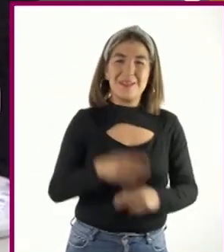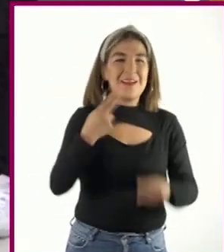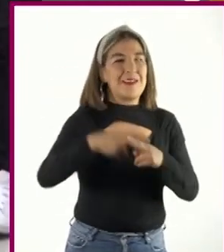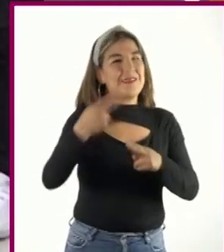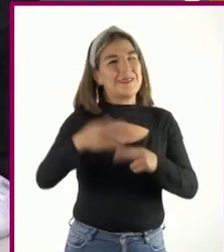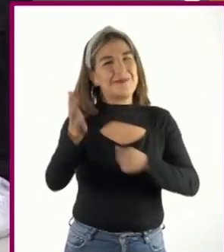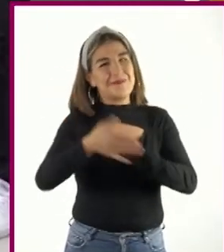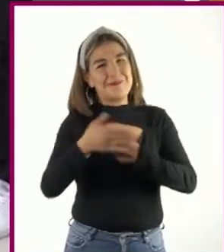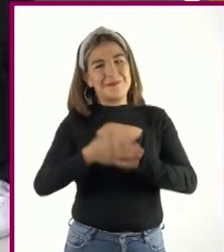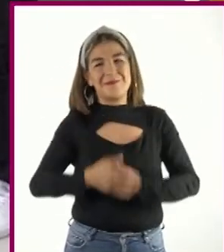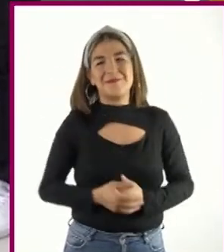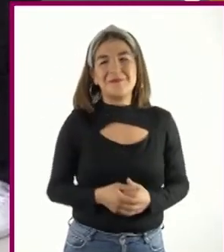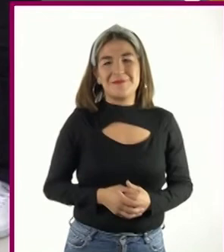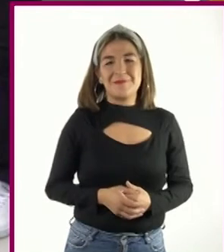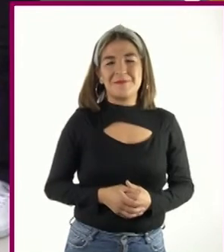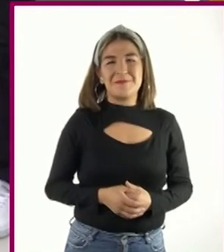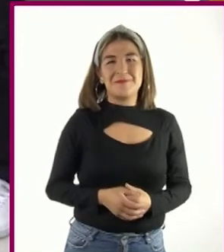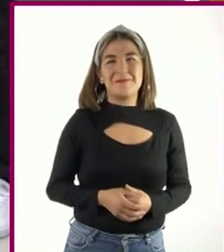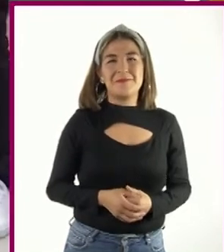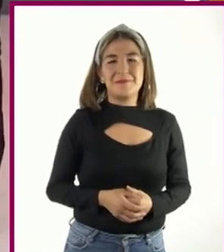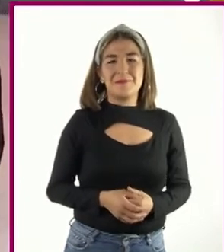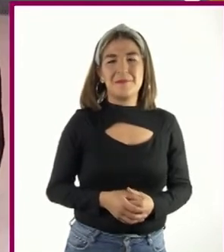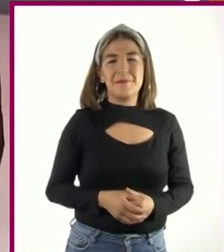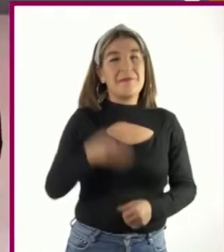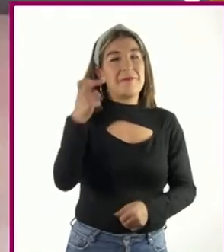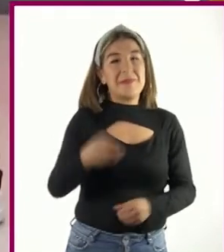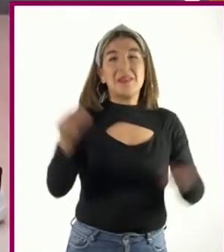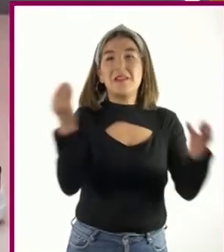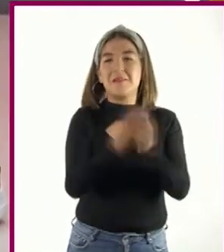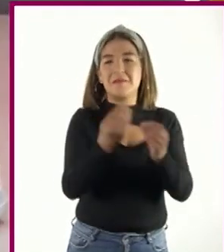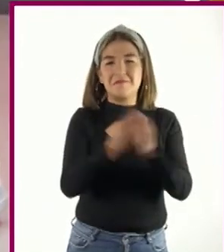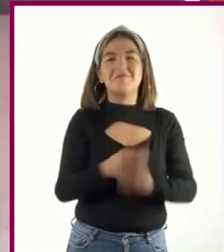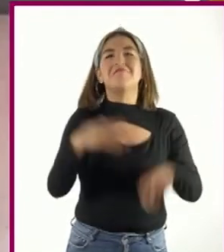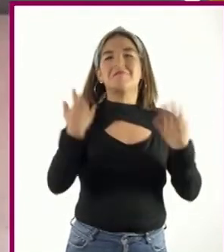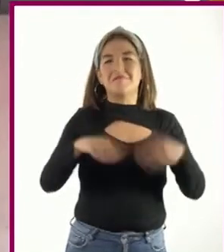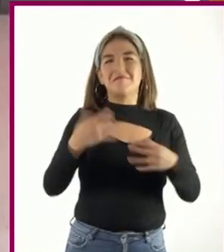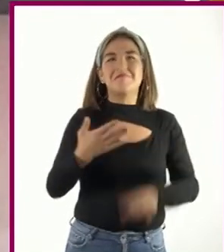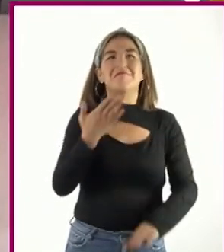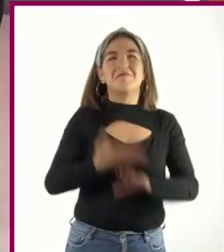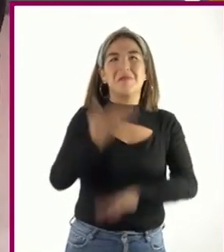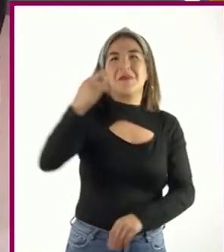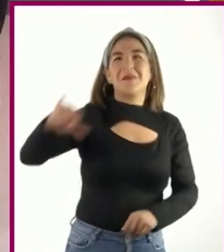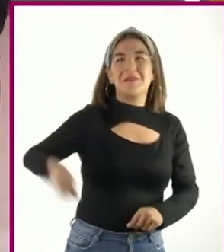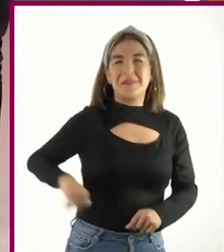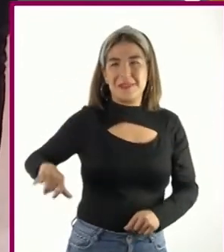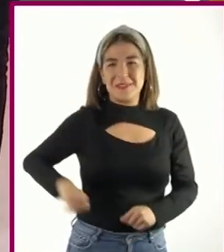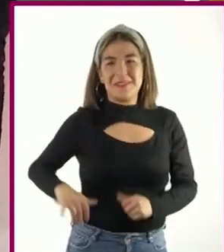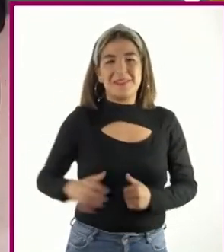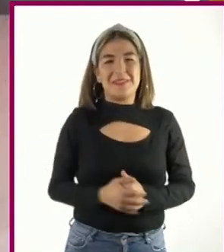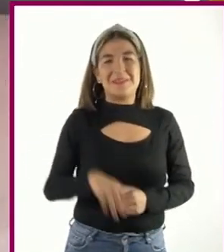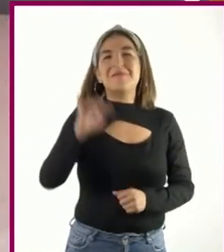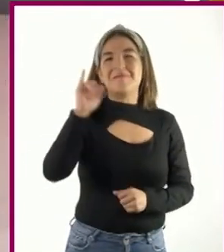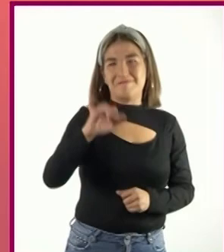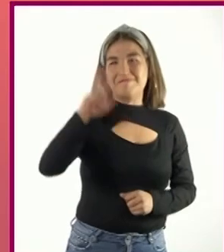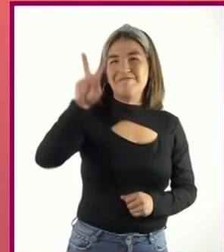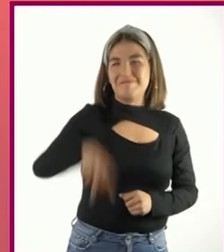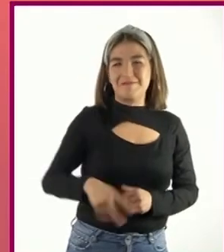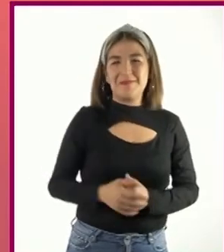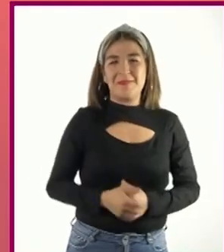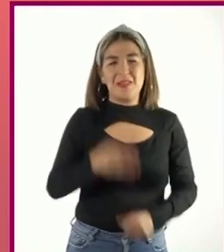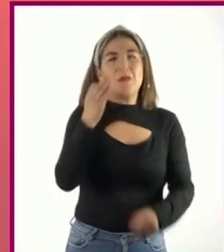la próxima! Profesora, esta sesión ha sido muy interesante. Sí, Enrique.